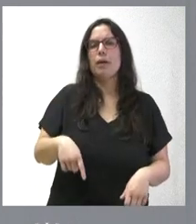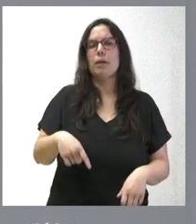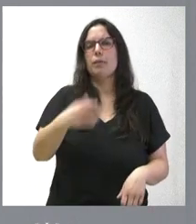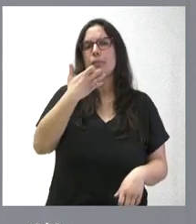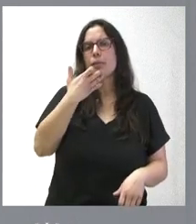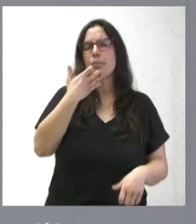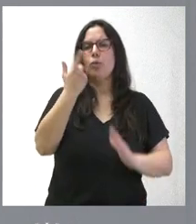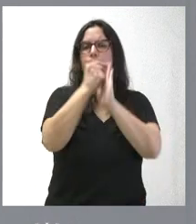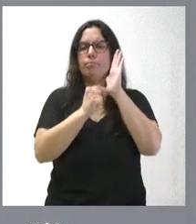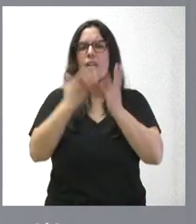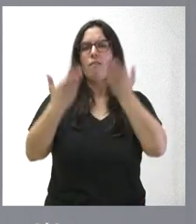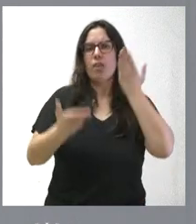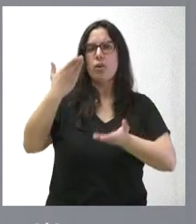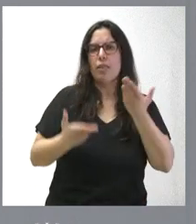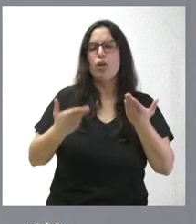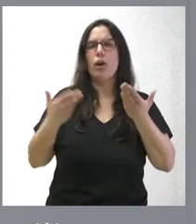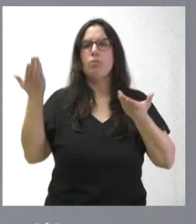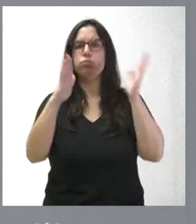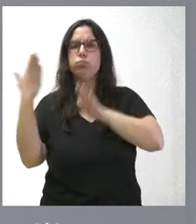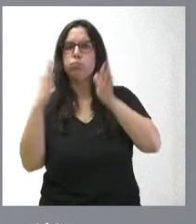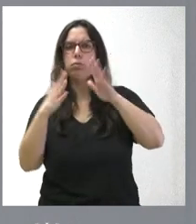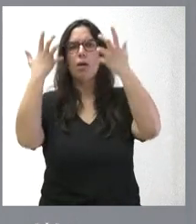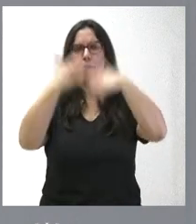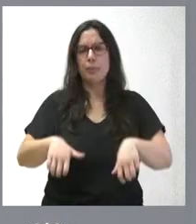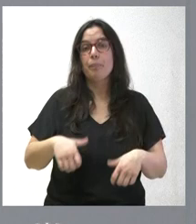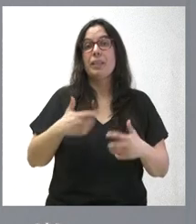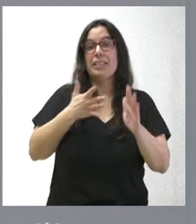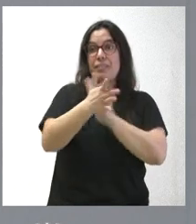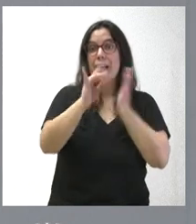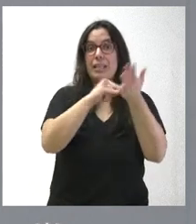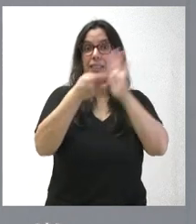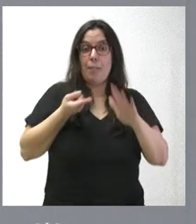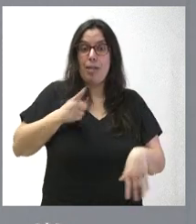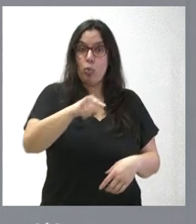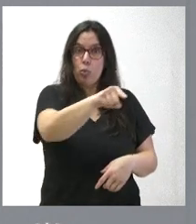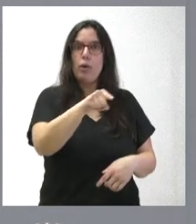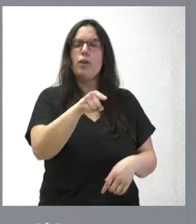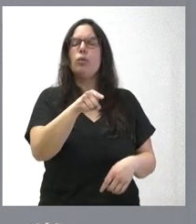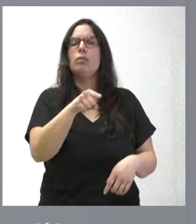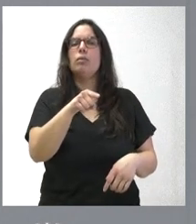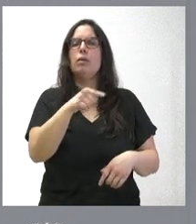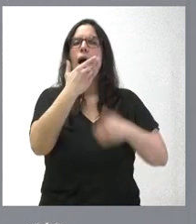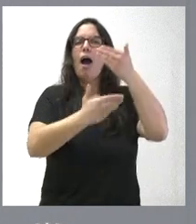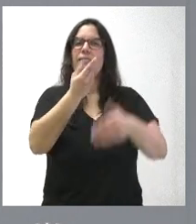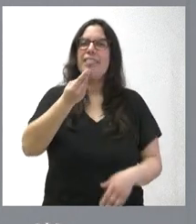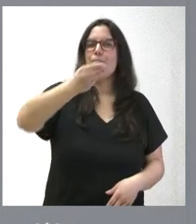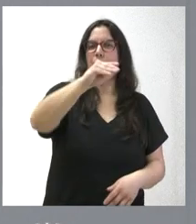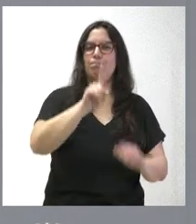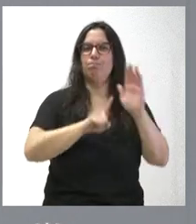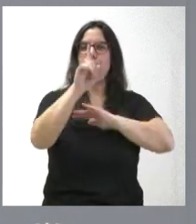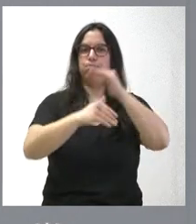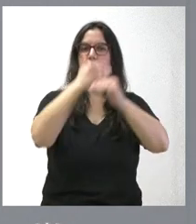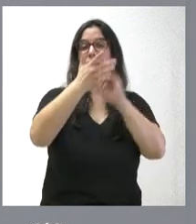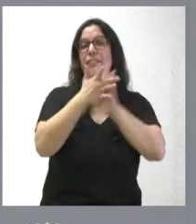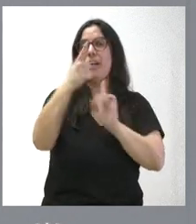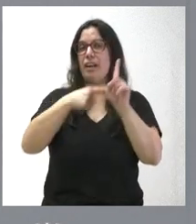las cualificaciones y las valoraciones de los mismos de una forma automática. Y, por tanto, el sistema DUERO va a contar con este nuevo avance, que es una referencia dentro del